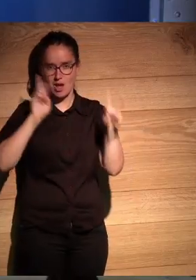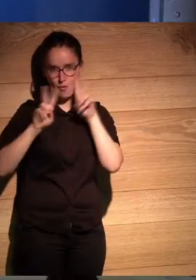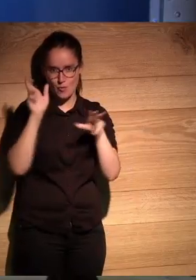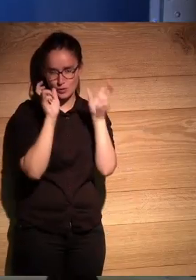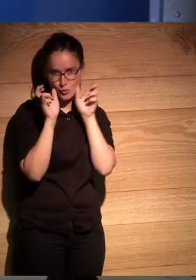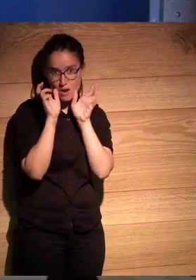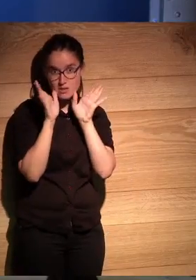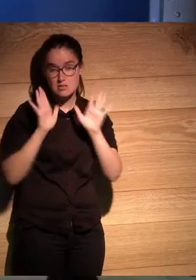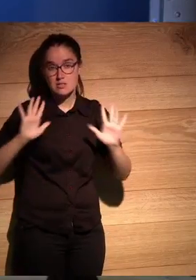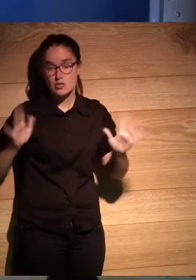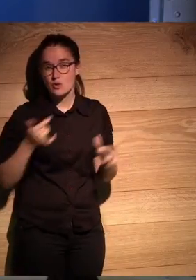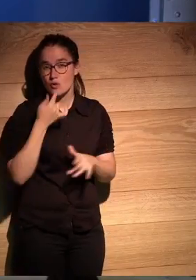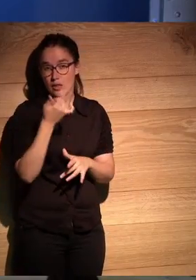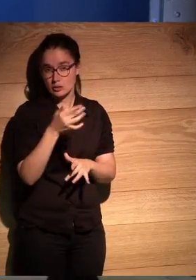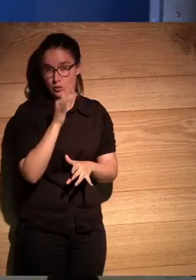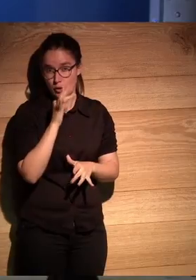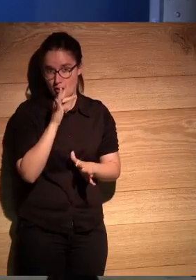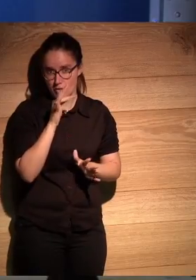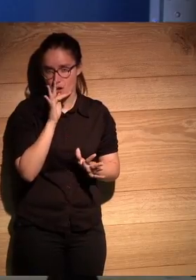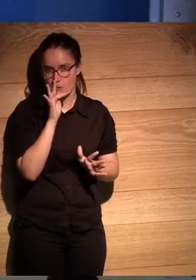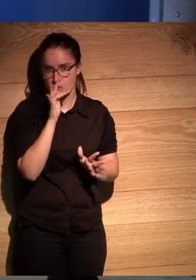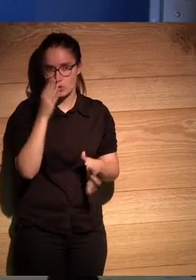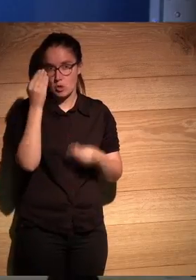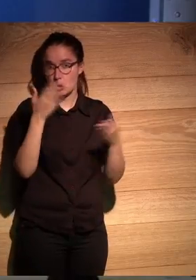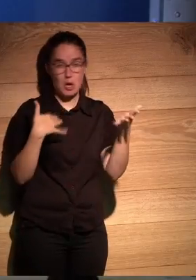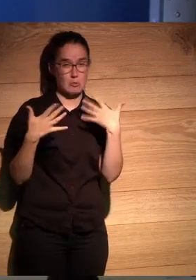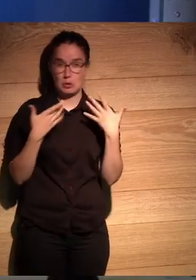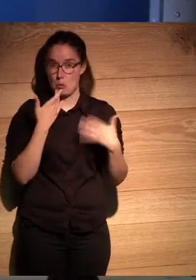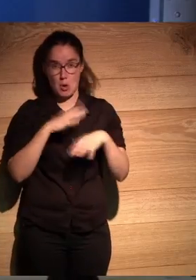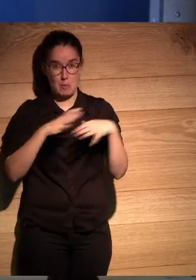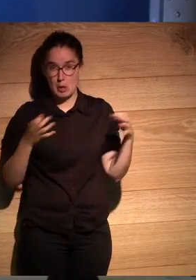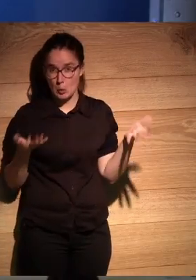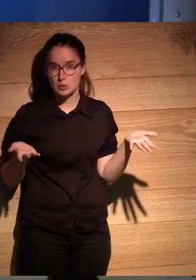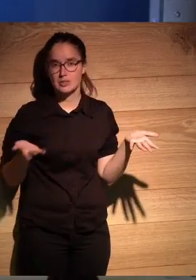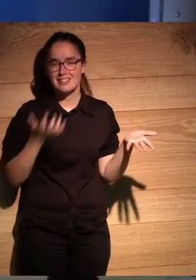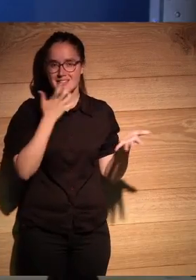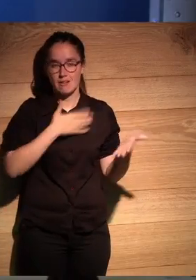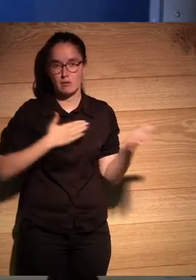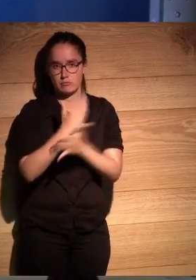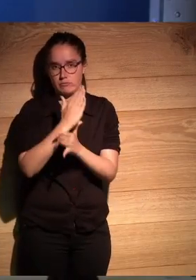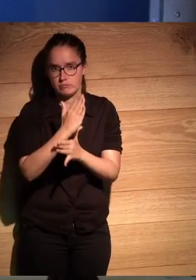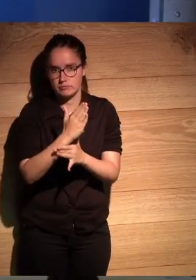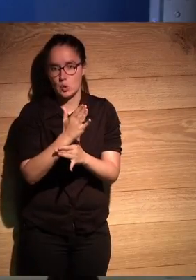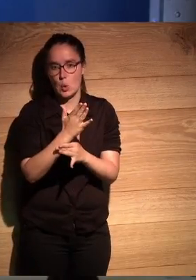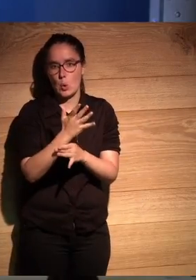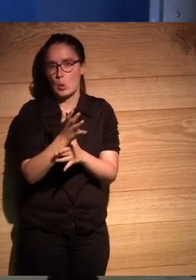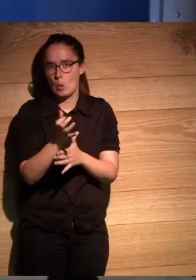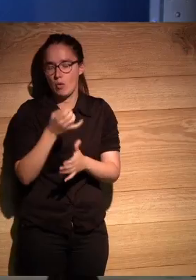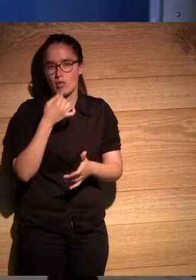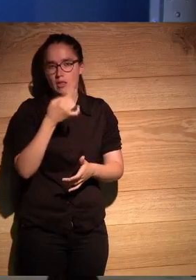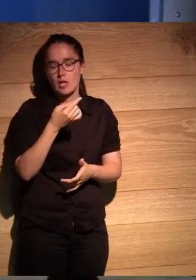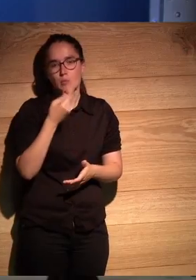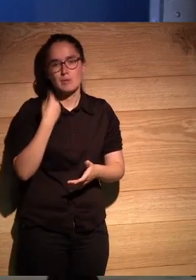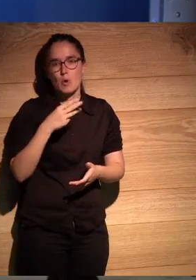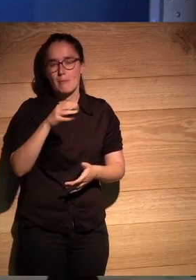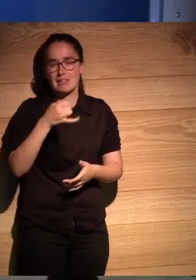yo no les he dicho nada entiendo que estamos en una conversación entre amigos y amigas si quieren interrumpirnos o decir que estamos como diría